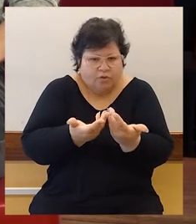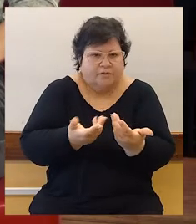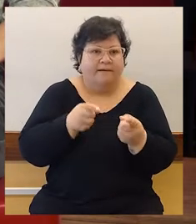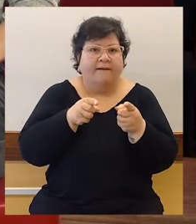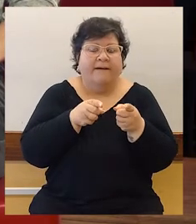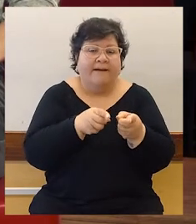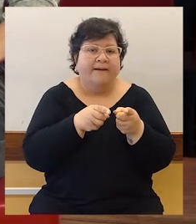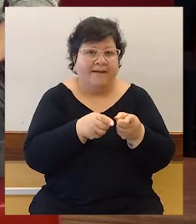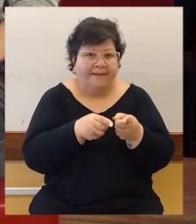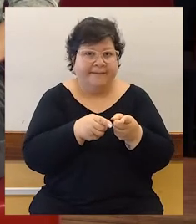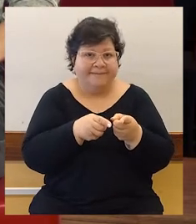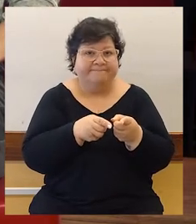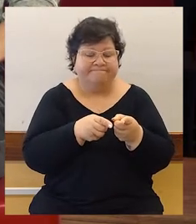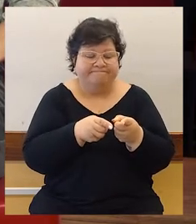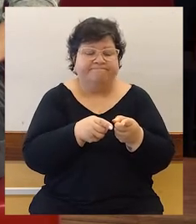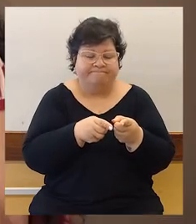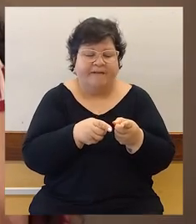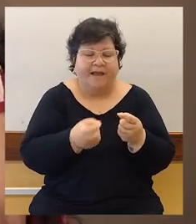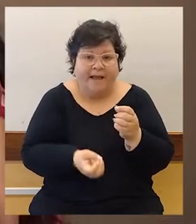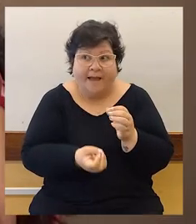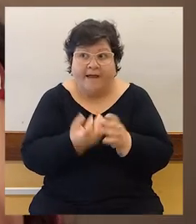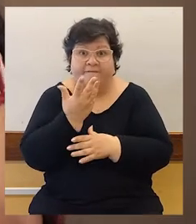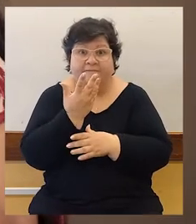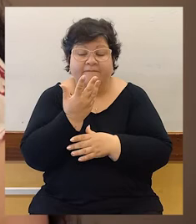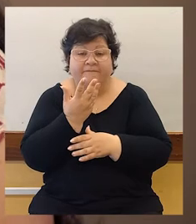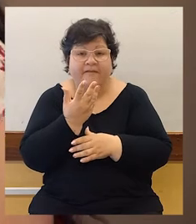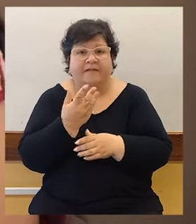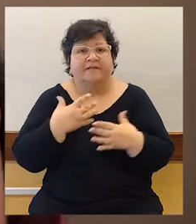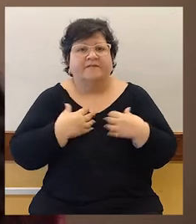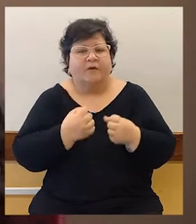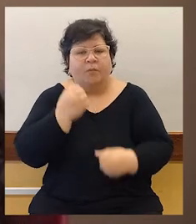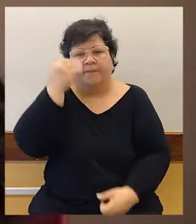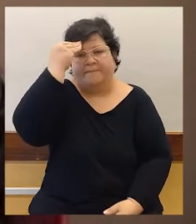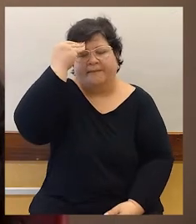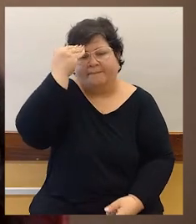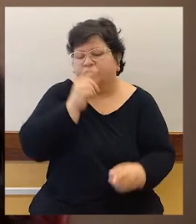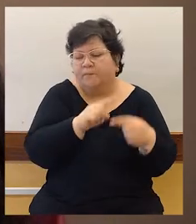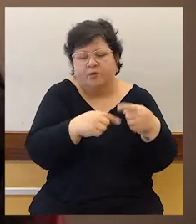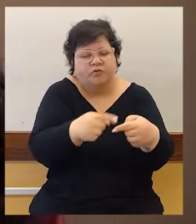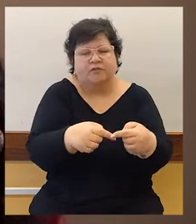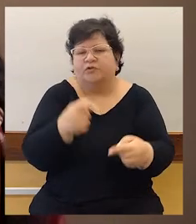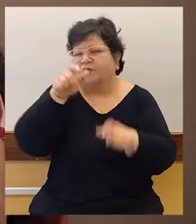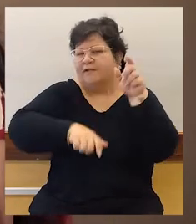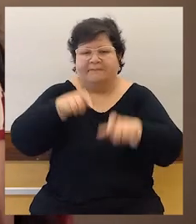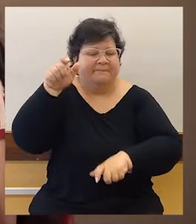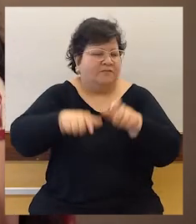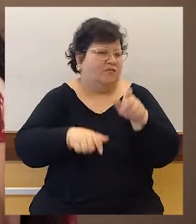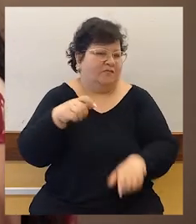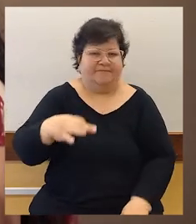cuando se dan estas cuestiones de la salud mental. Pero son tránsitos, son procesos que todas las personas pasan